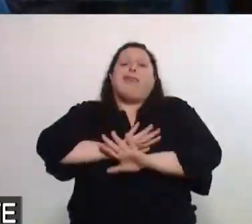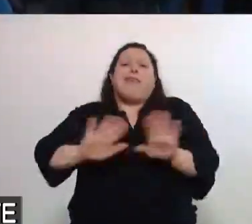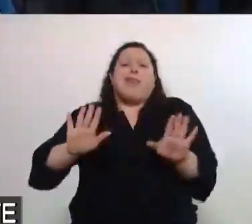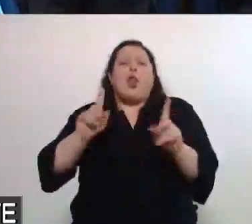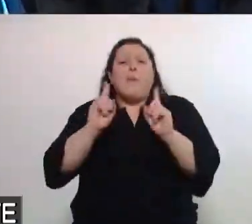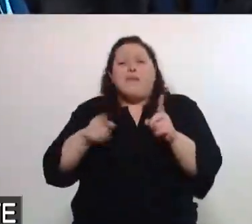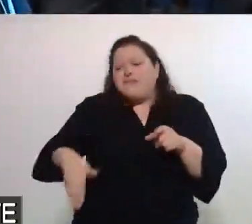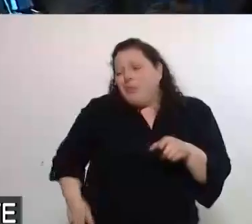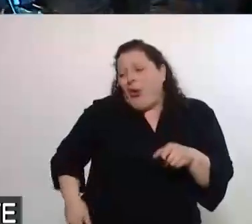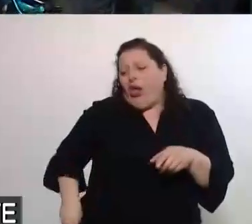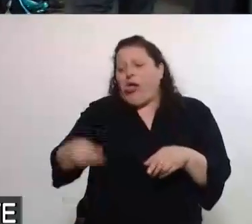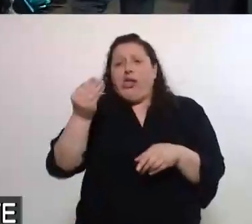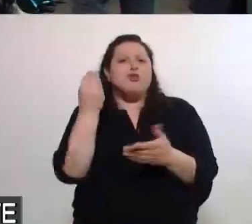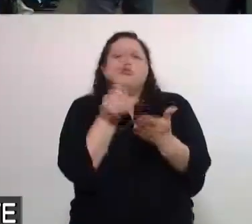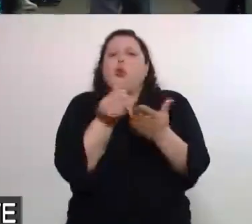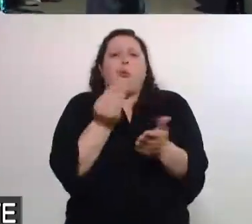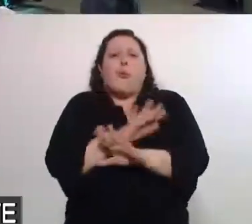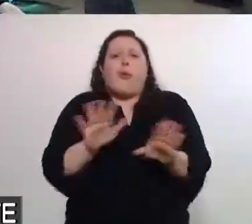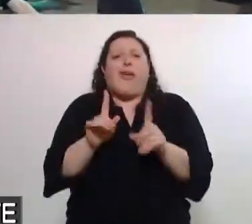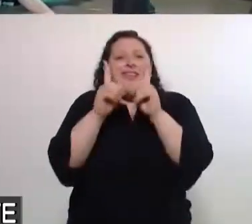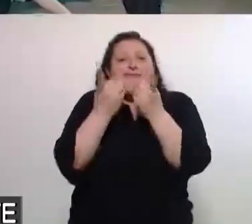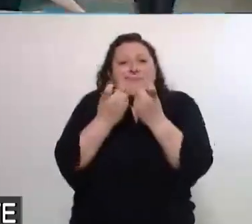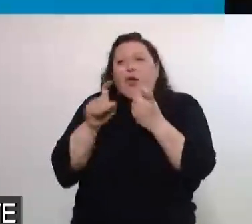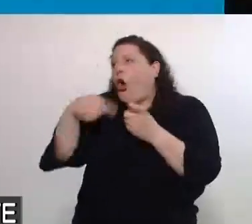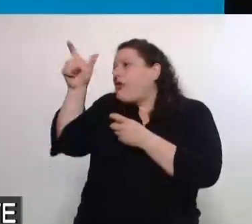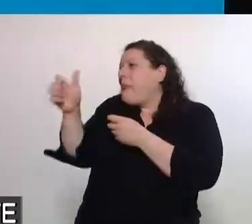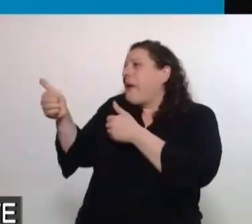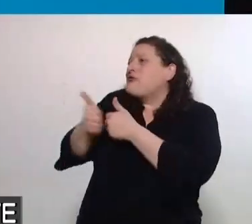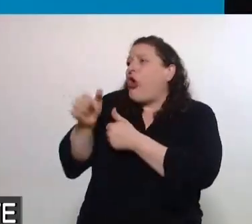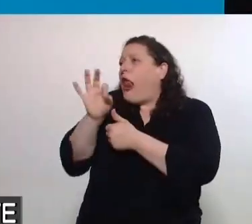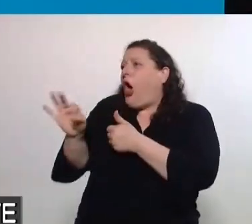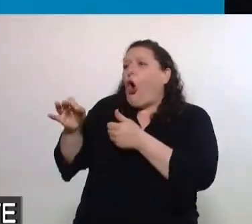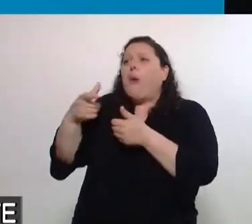billetera sin depender de nadie, de ningún papelito.